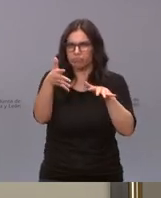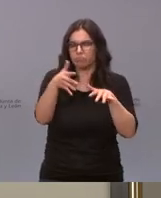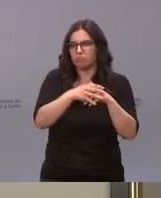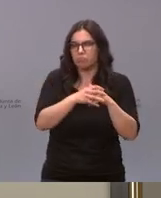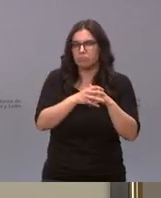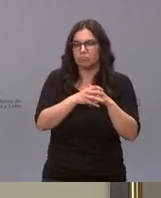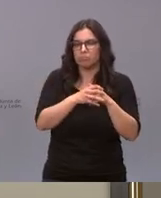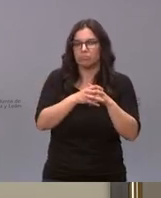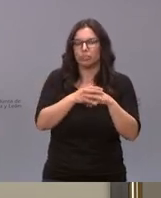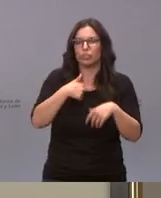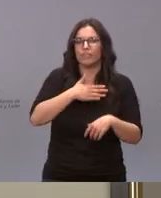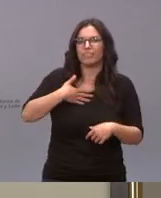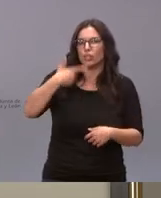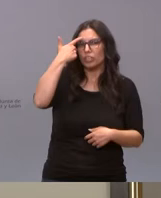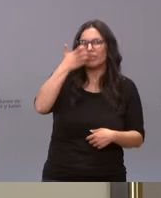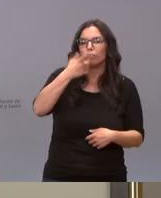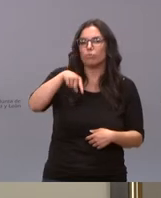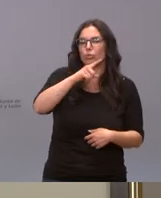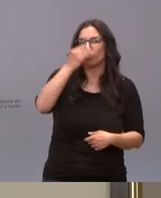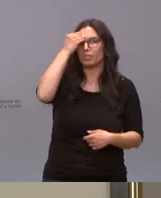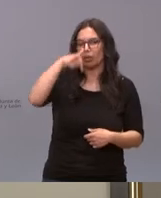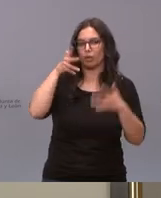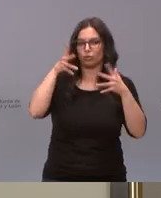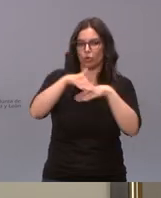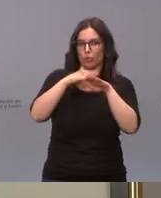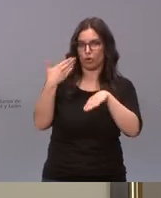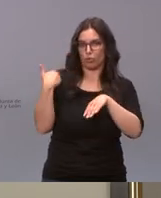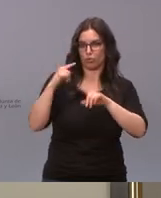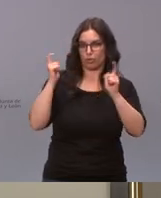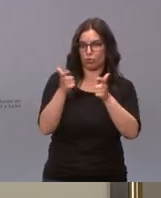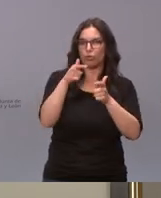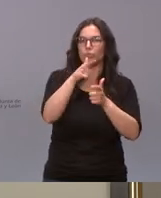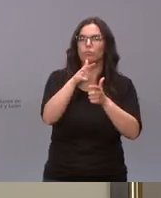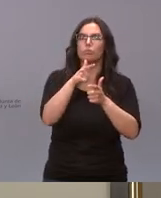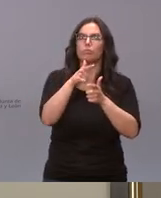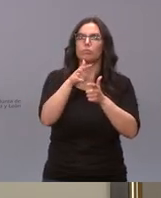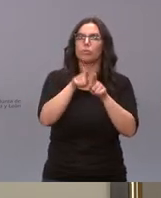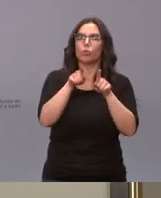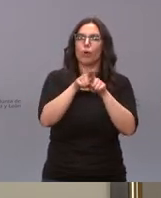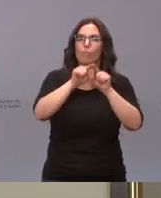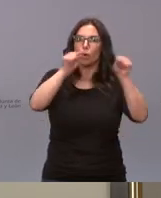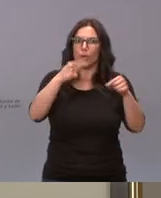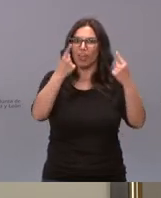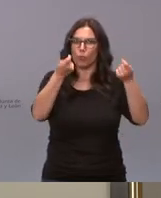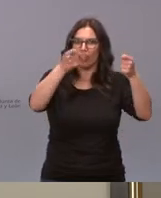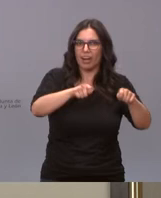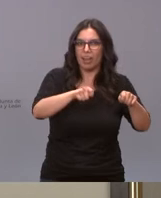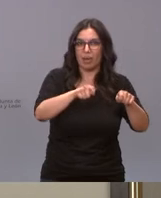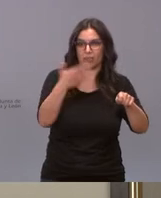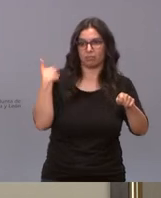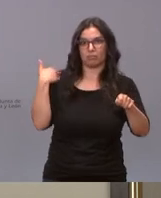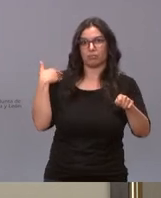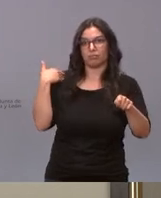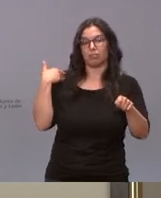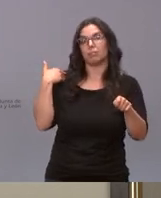saber si no han llegado a plantearse en este consejo de gobierno algún cierre perimetral provincial que es algo que se hizo en